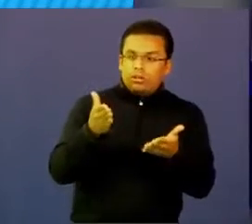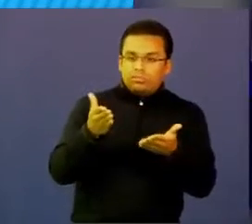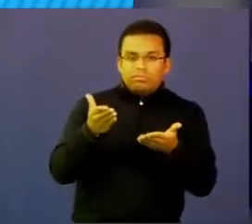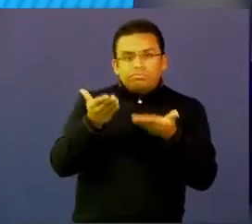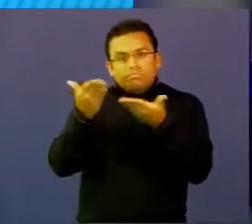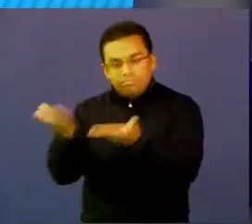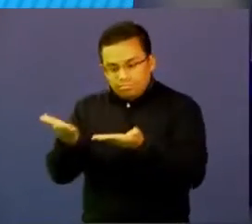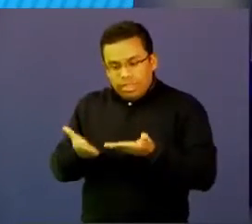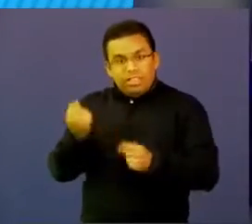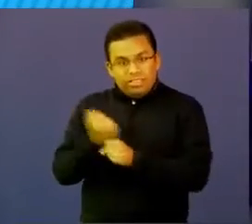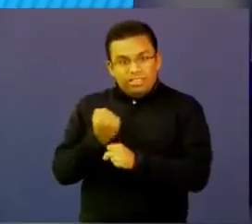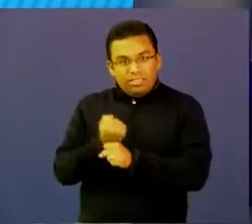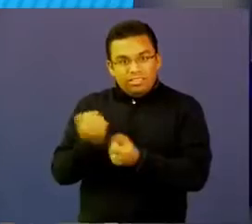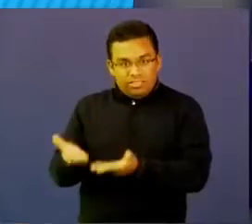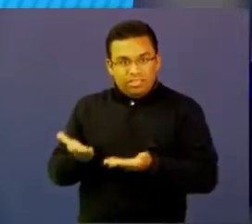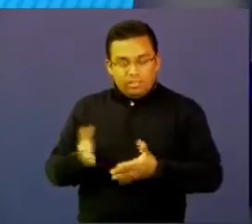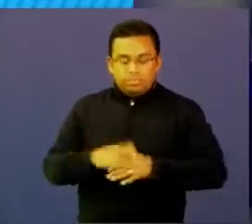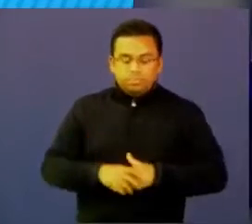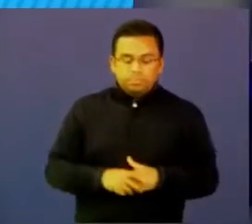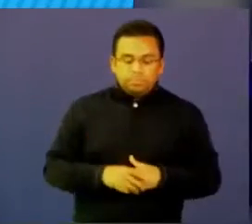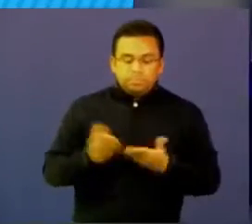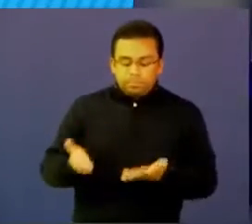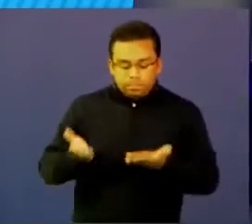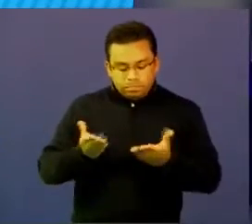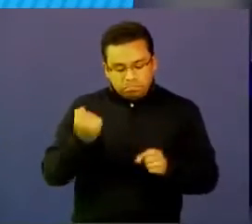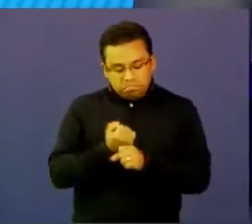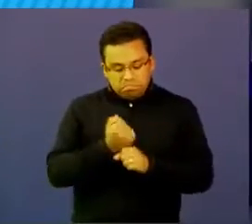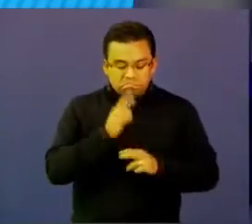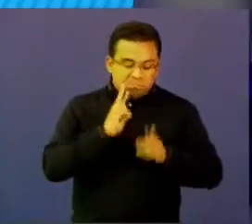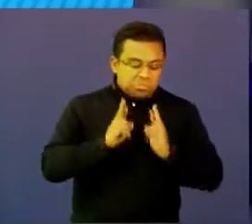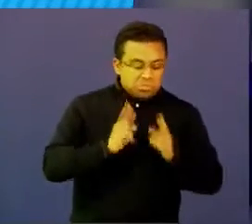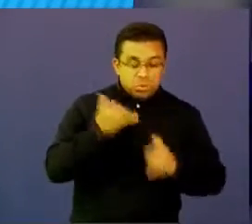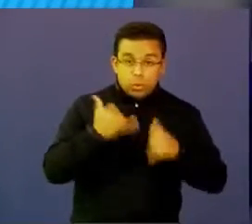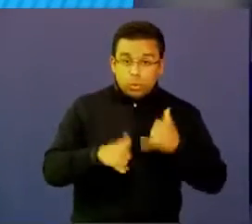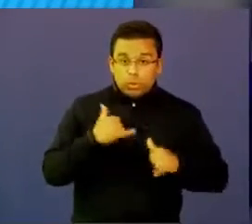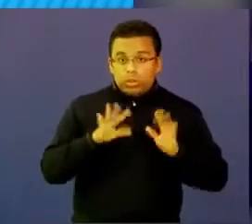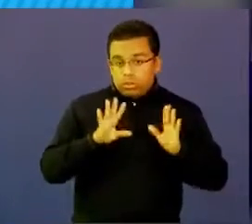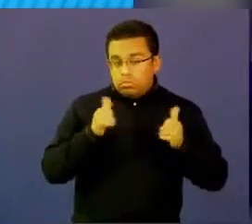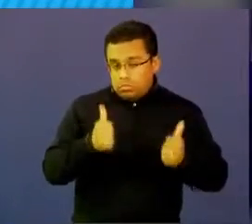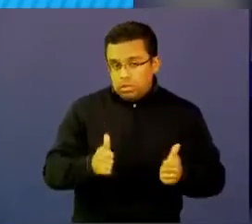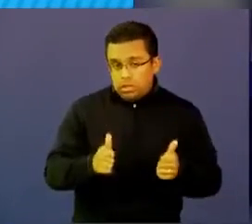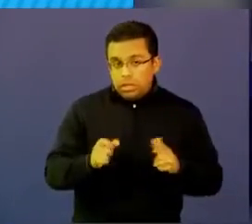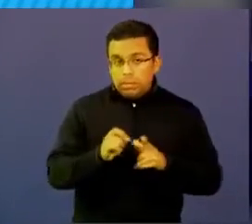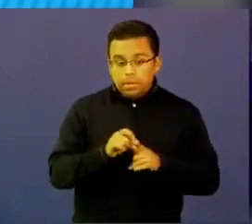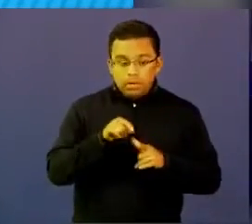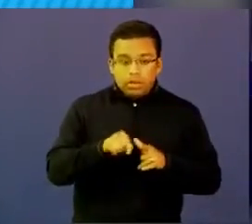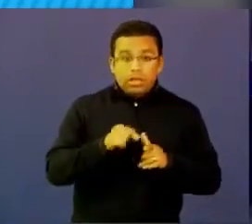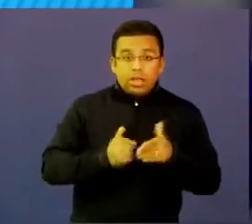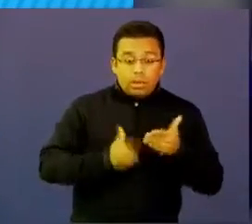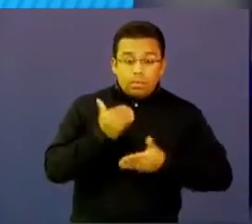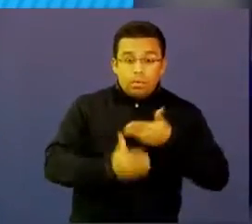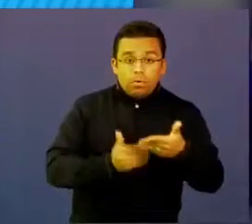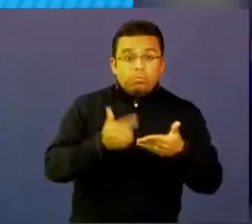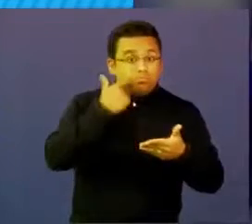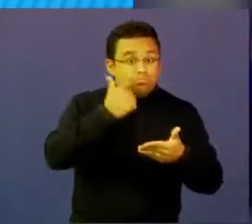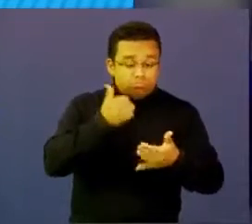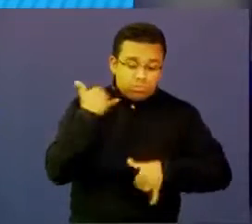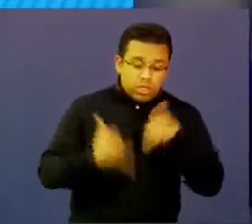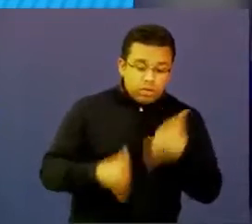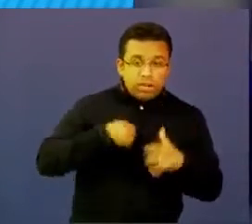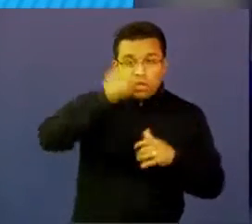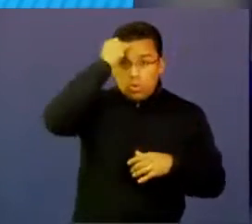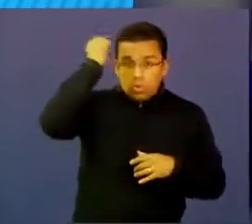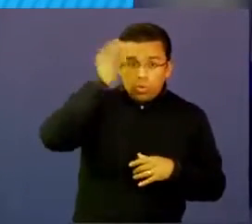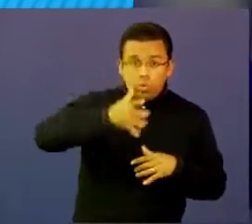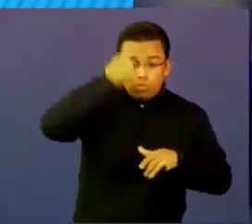frente a esa problemática que están trabajando. Entonces, si bien mucha parte del proceso en este caso es un proceso divertido, lúdico,